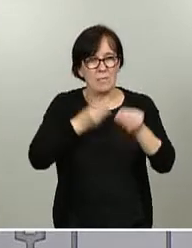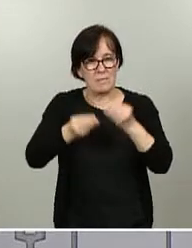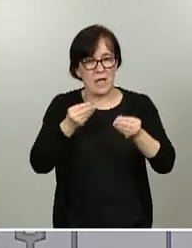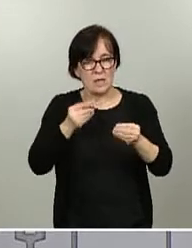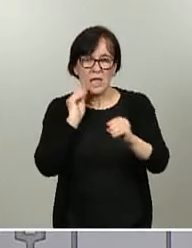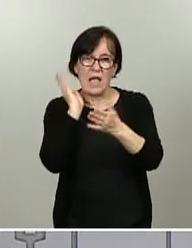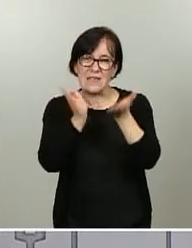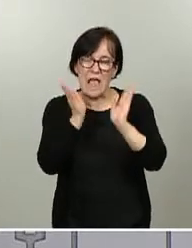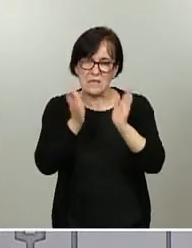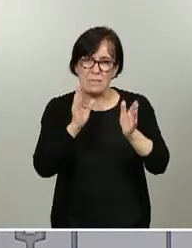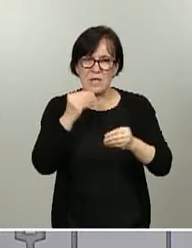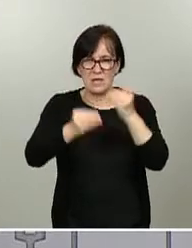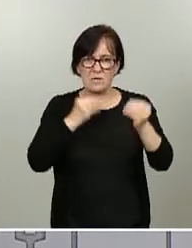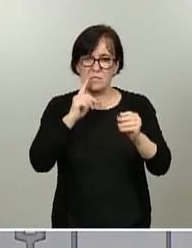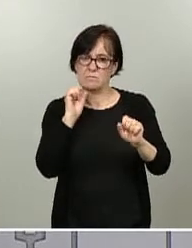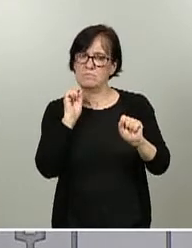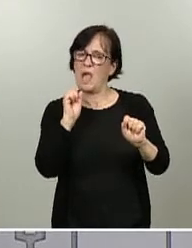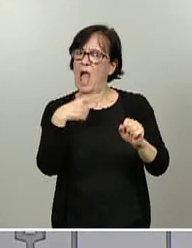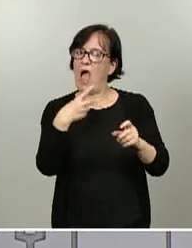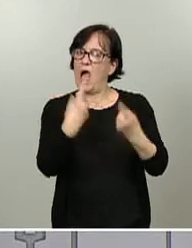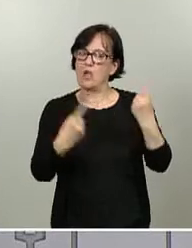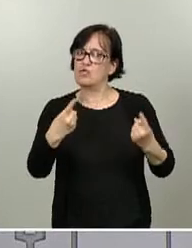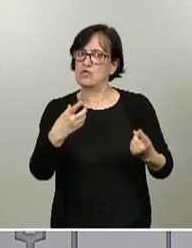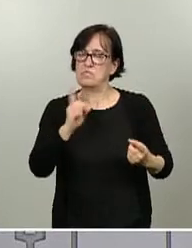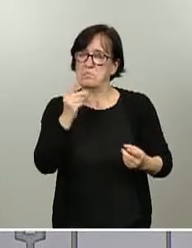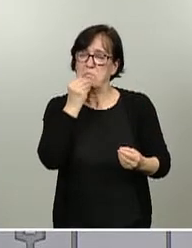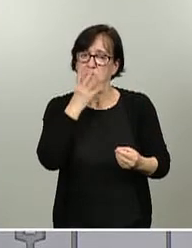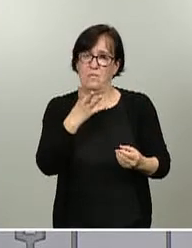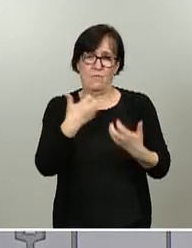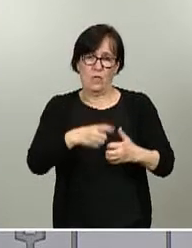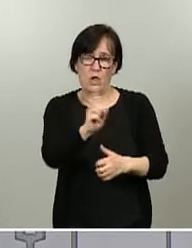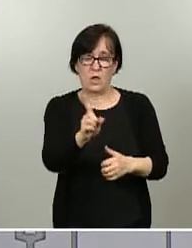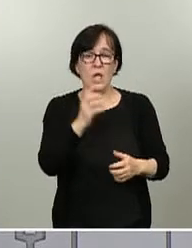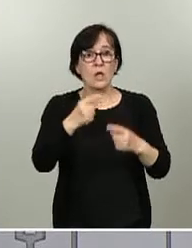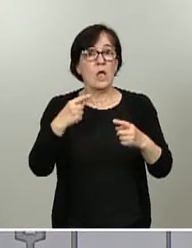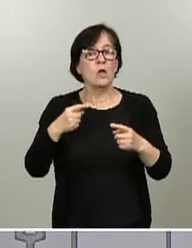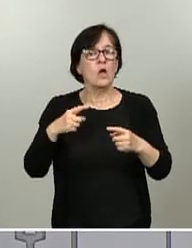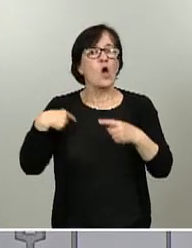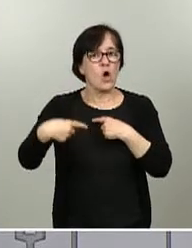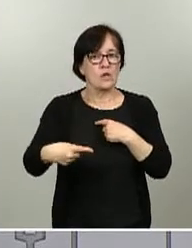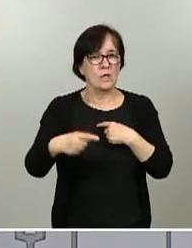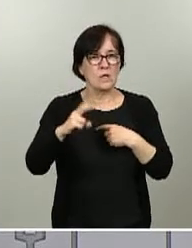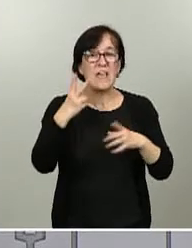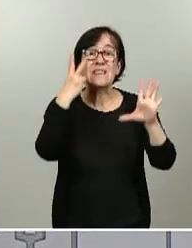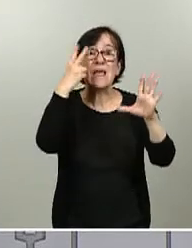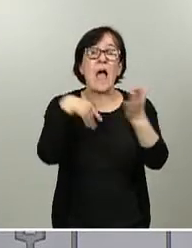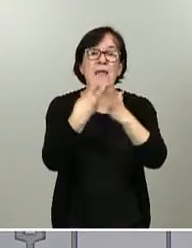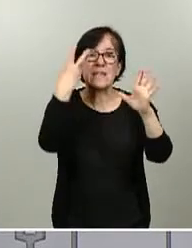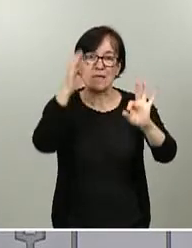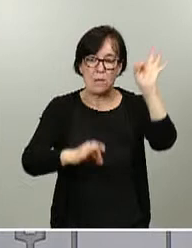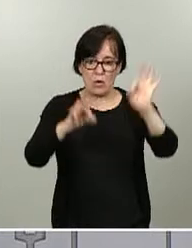generar resistencias en algunos lugares. Y tiene algunos efectos secundarios hasta en el 7% de las personas que lo utilizan.